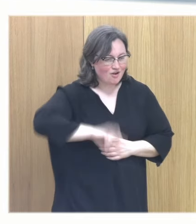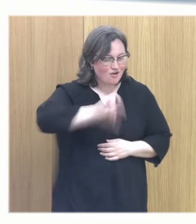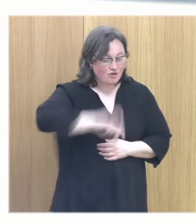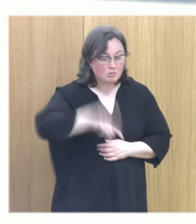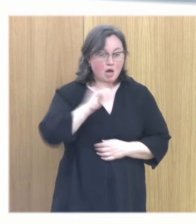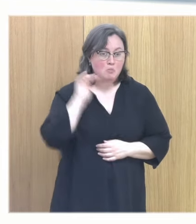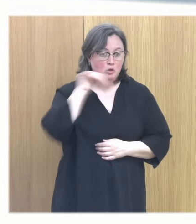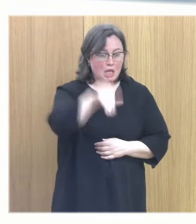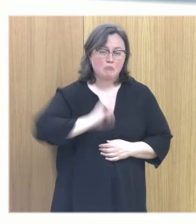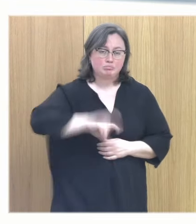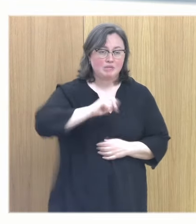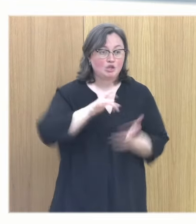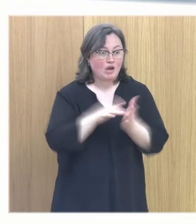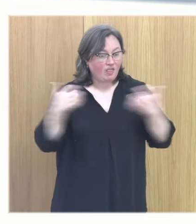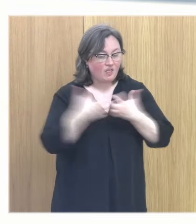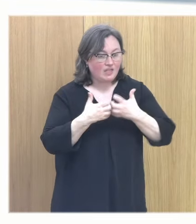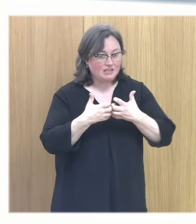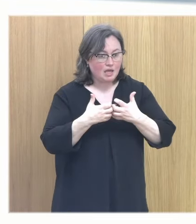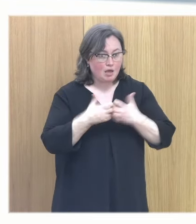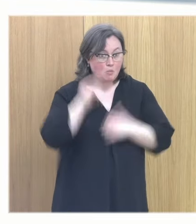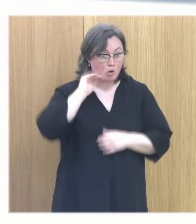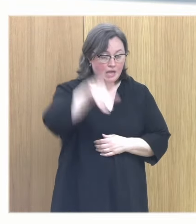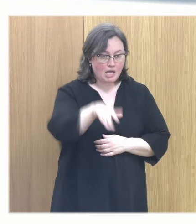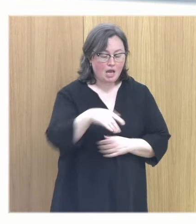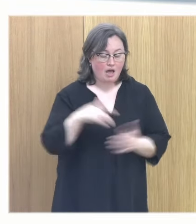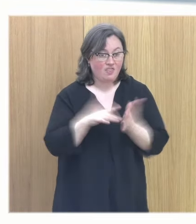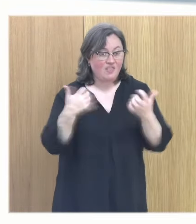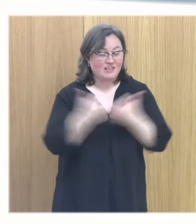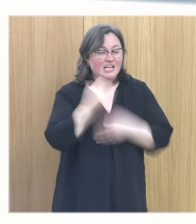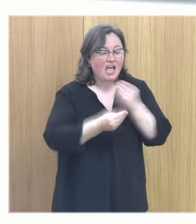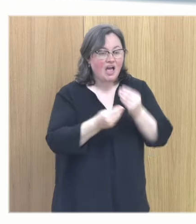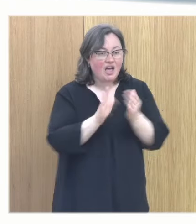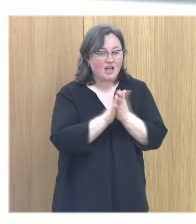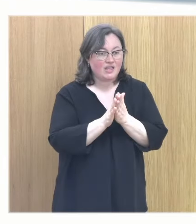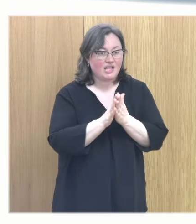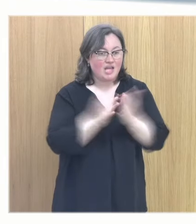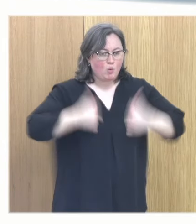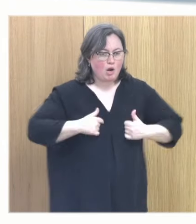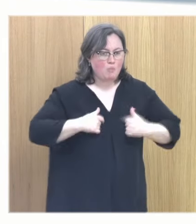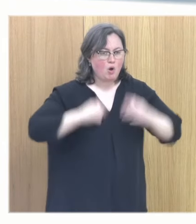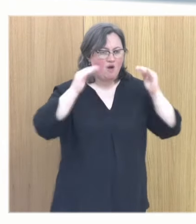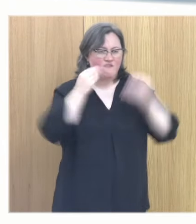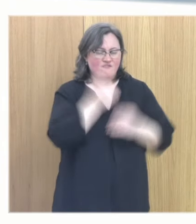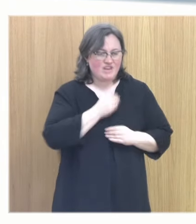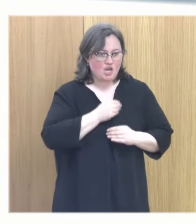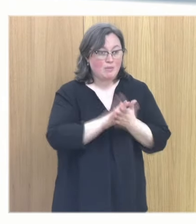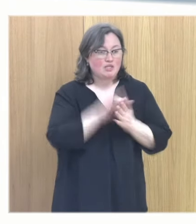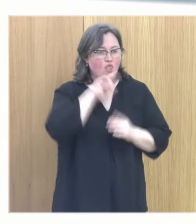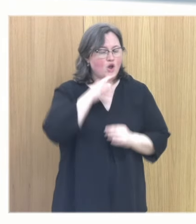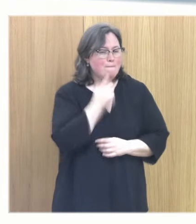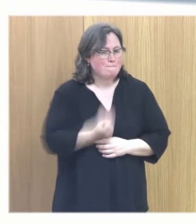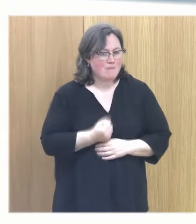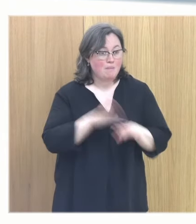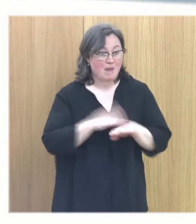montañero y una montañera cuando tiene un accidente en la montaña lo que hace es bajar la temperatura corporal y subir el umbral del dolor para